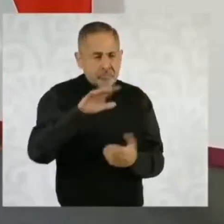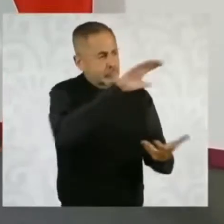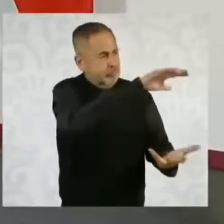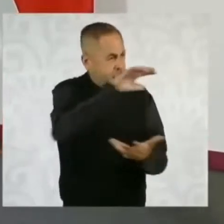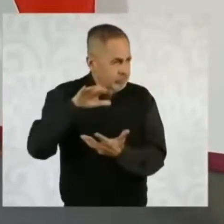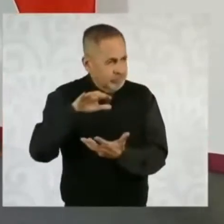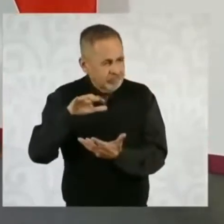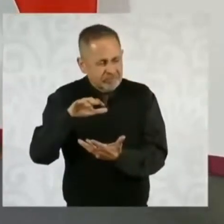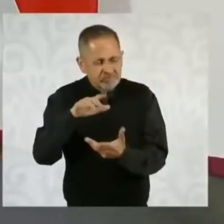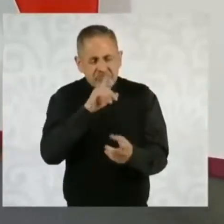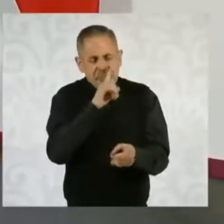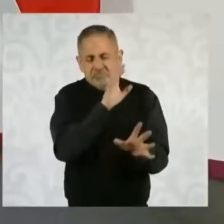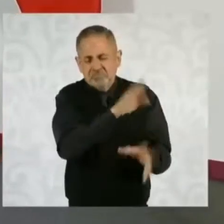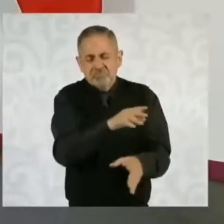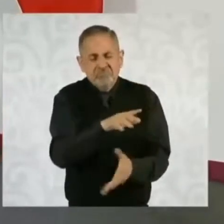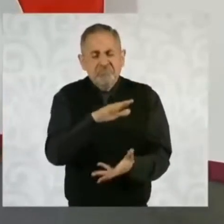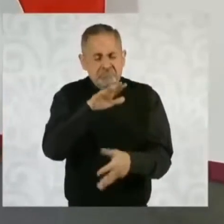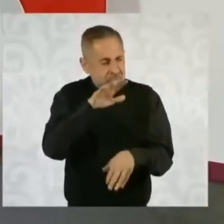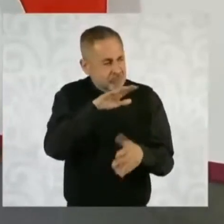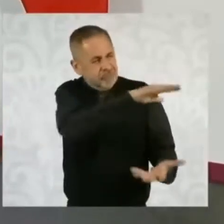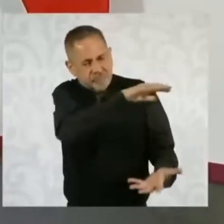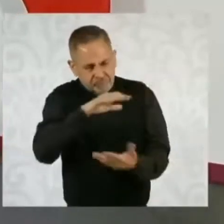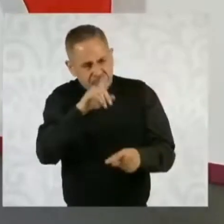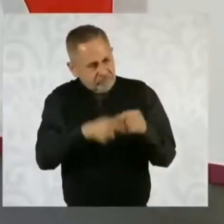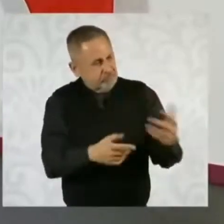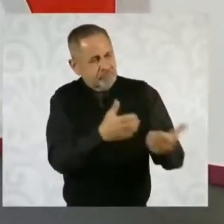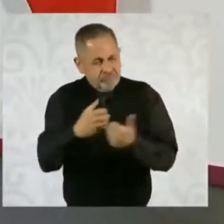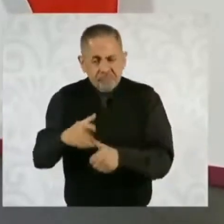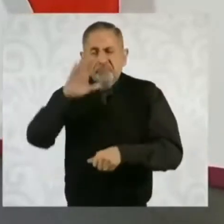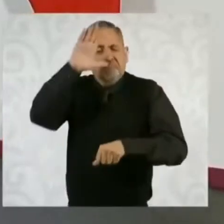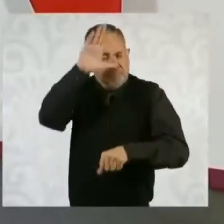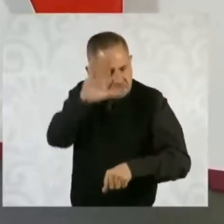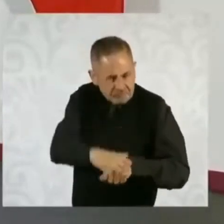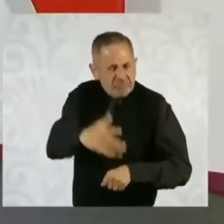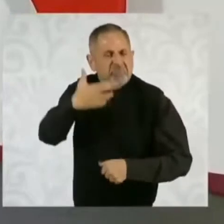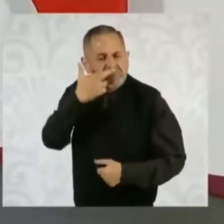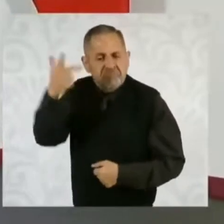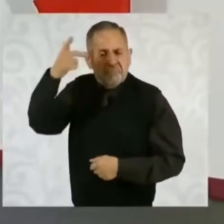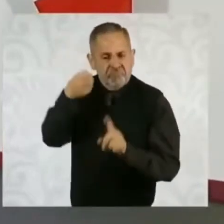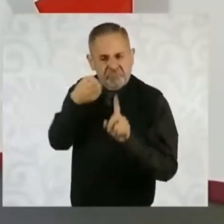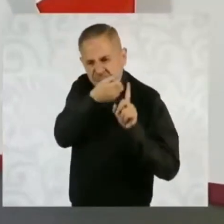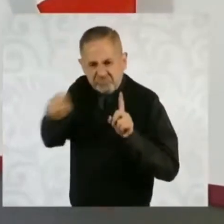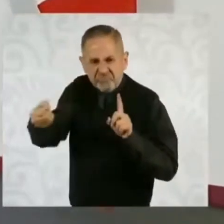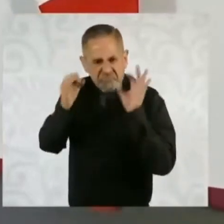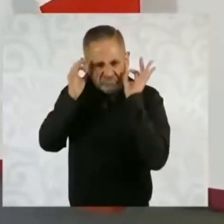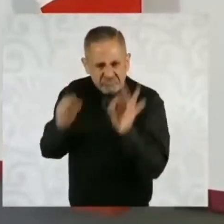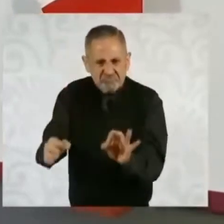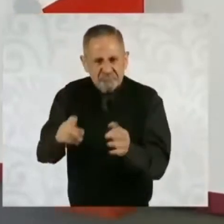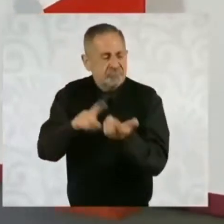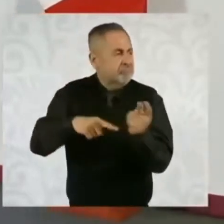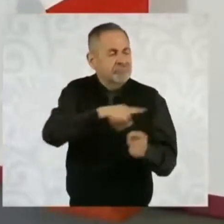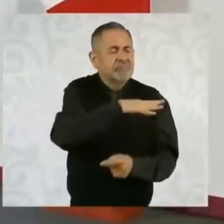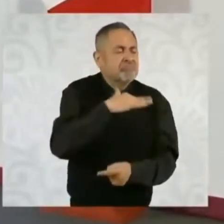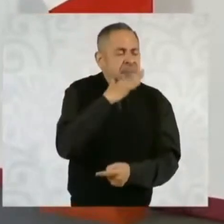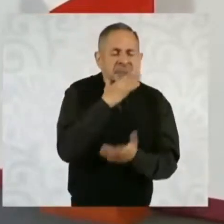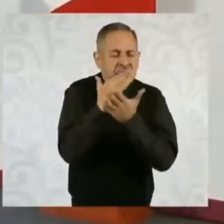hay un trecho por recorrer para erradicar cualquier forma de corrupción,